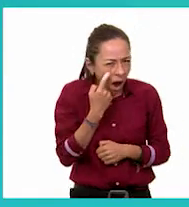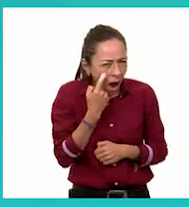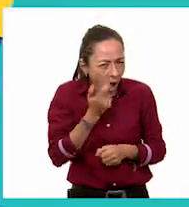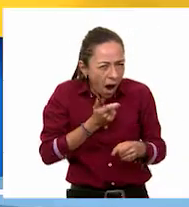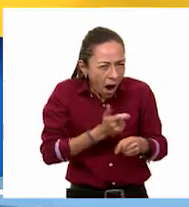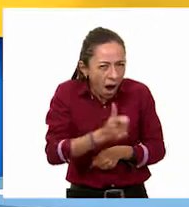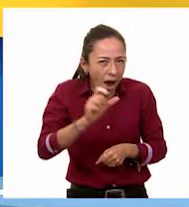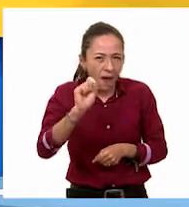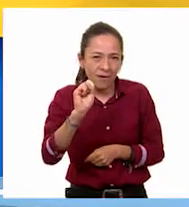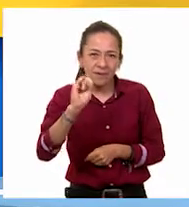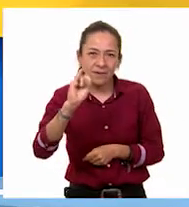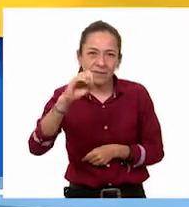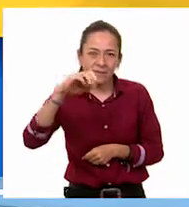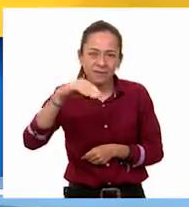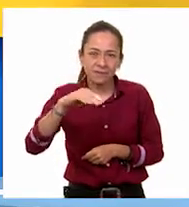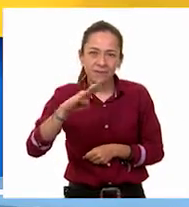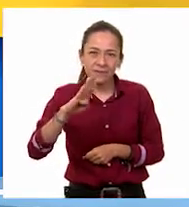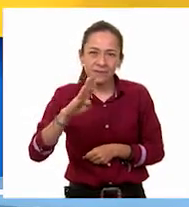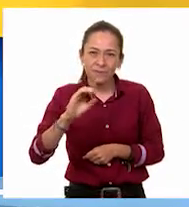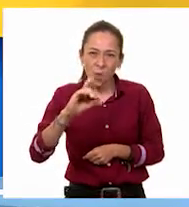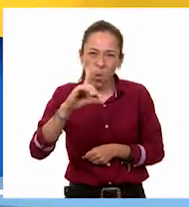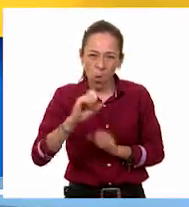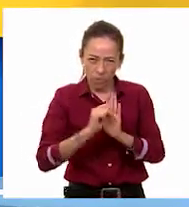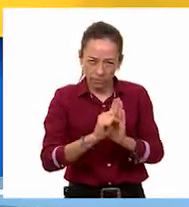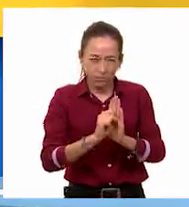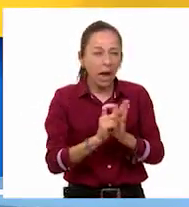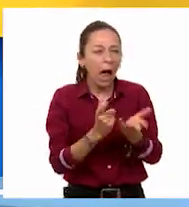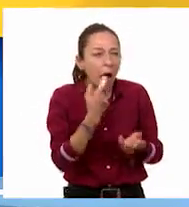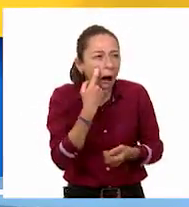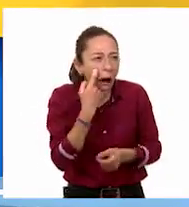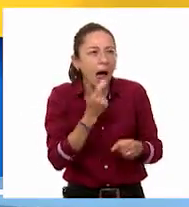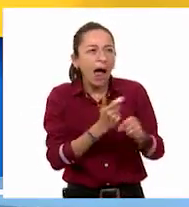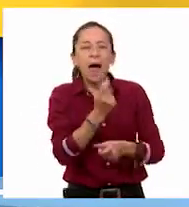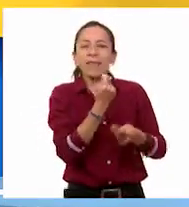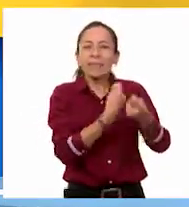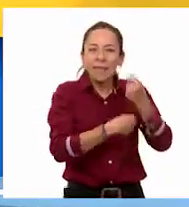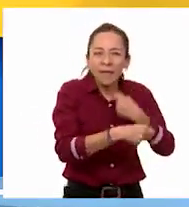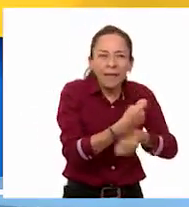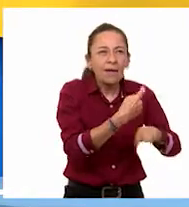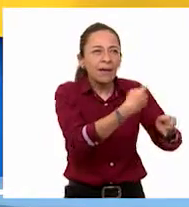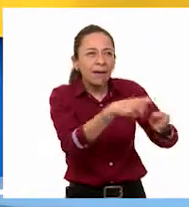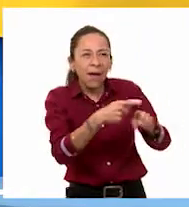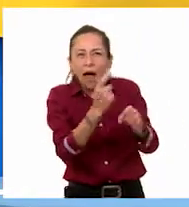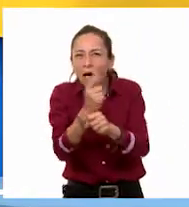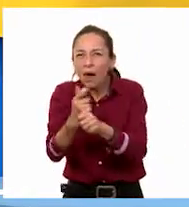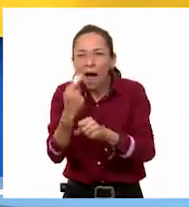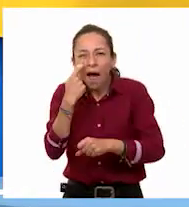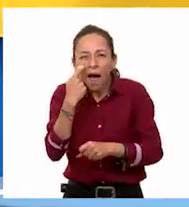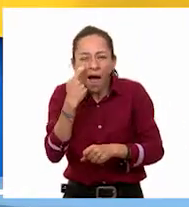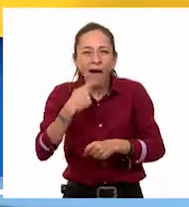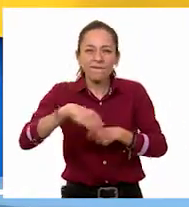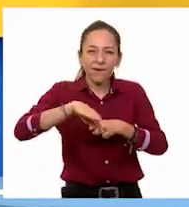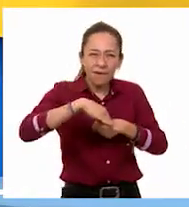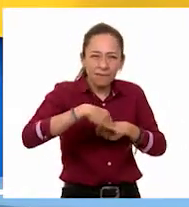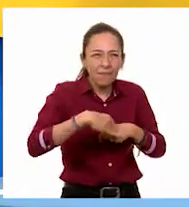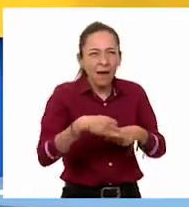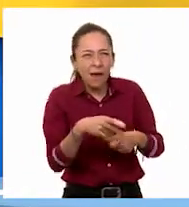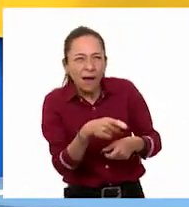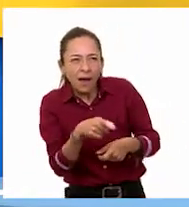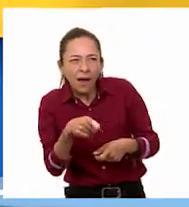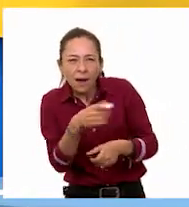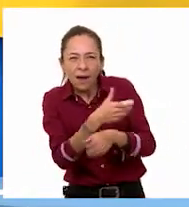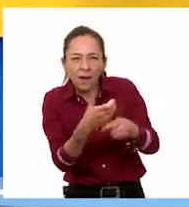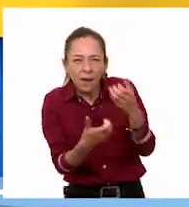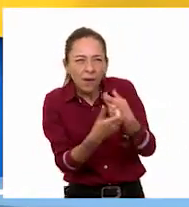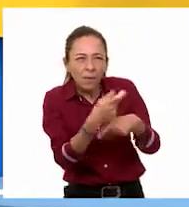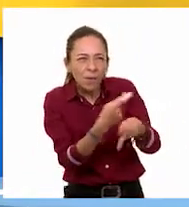Muchas veces lo hemos visto en tiendas, farmacias, en los productos que compramos y mucho más. En casa, ¿saben cómo se